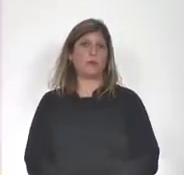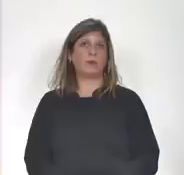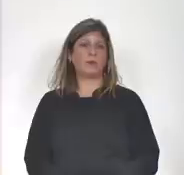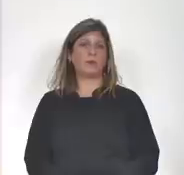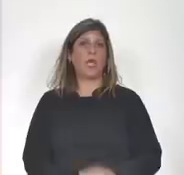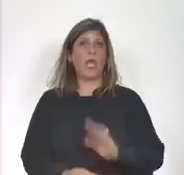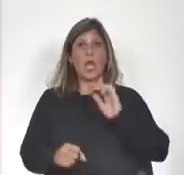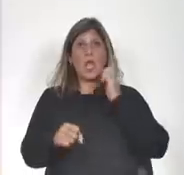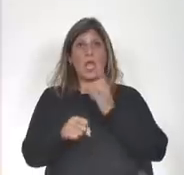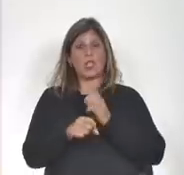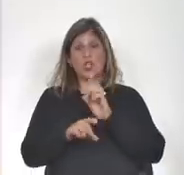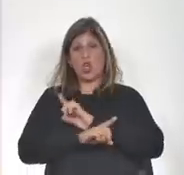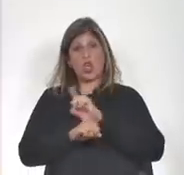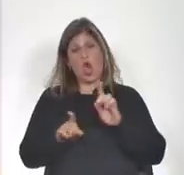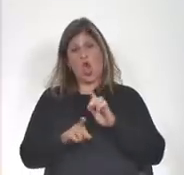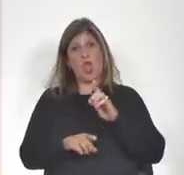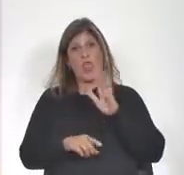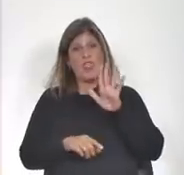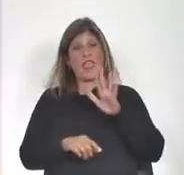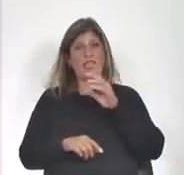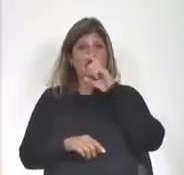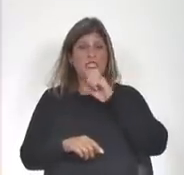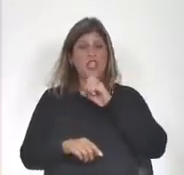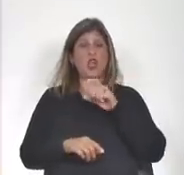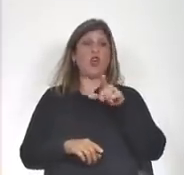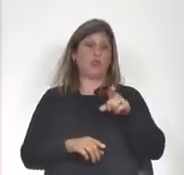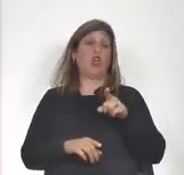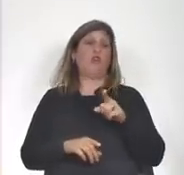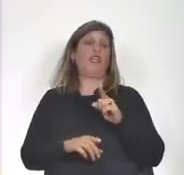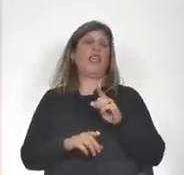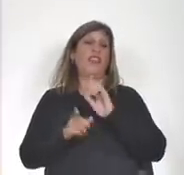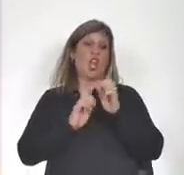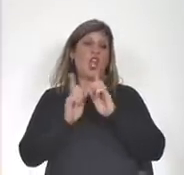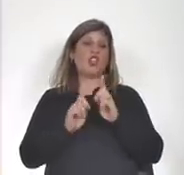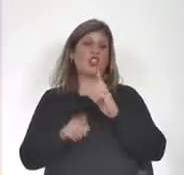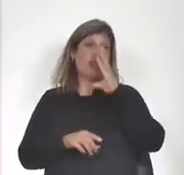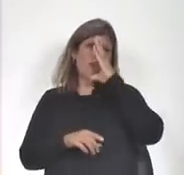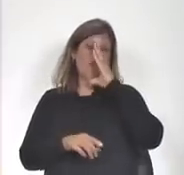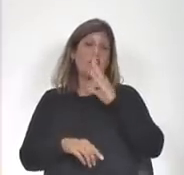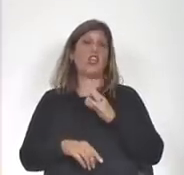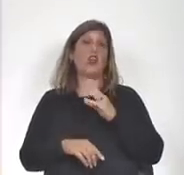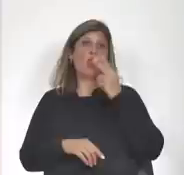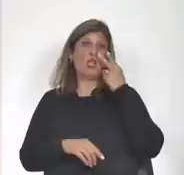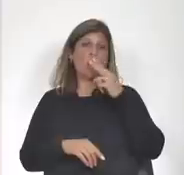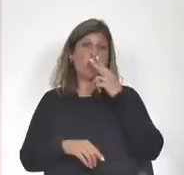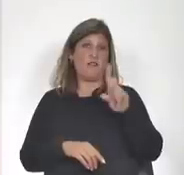La resolución no es del 5 de marzo la resolución es del 11 de febrero del 2021